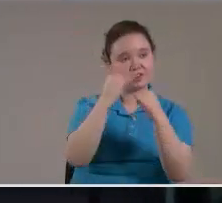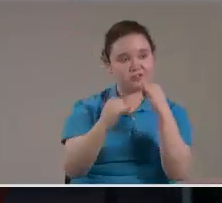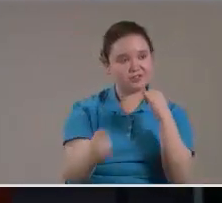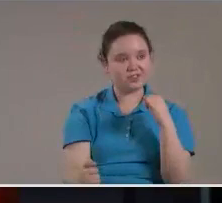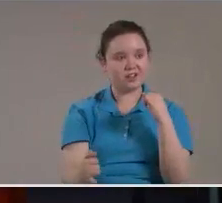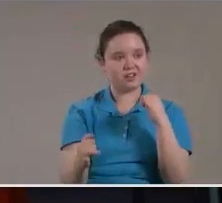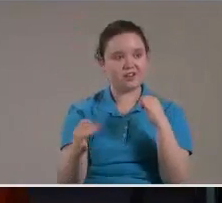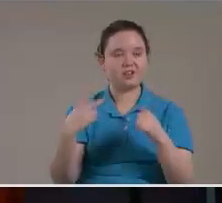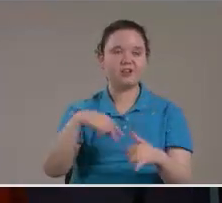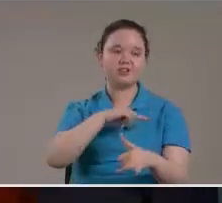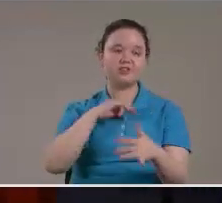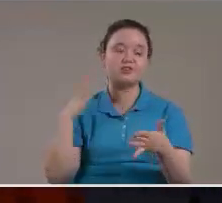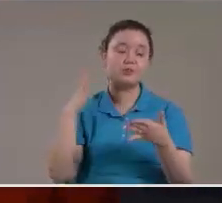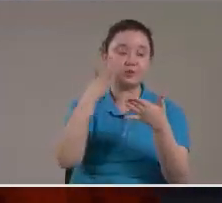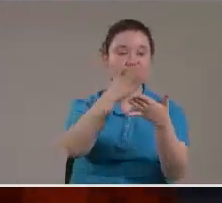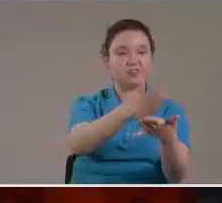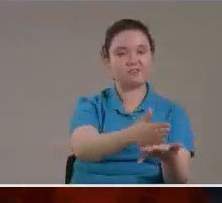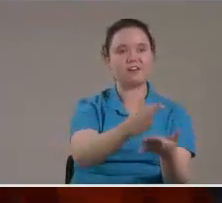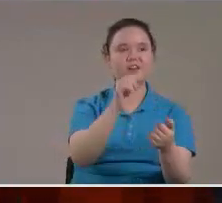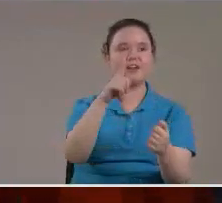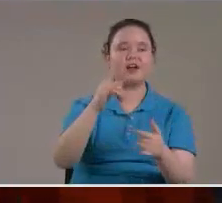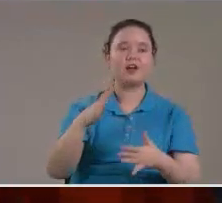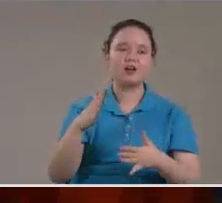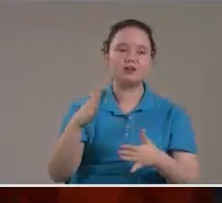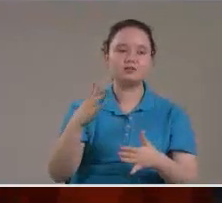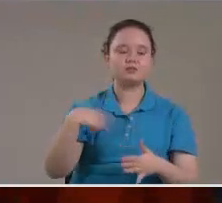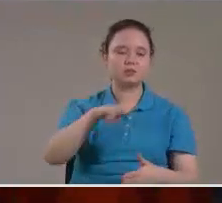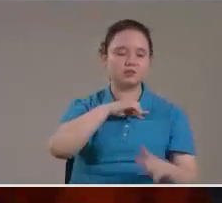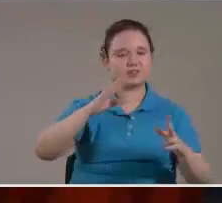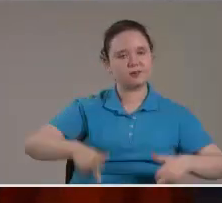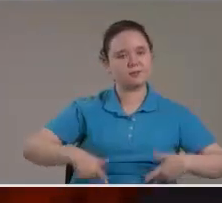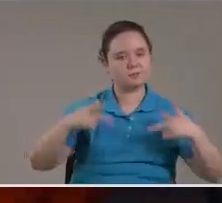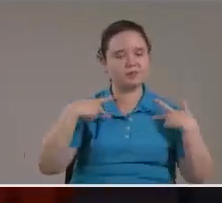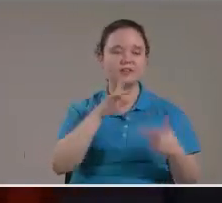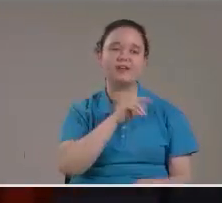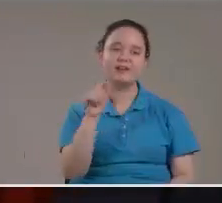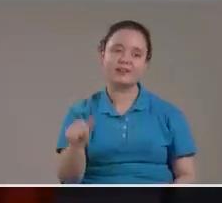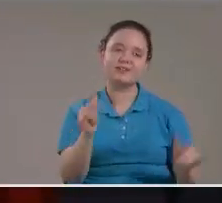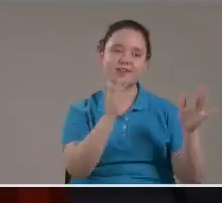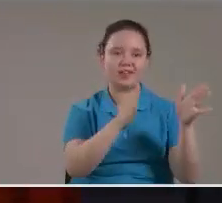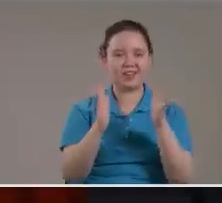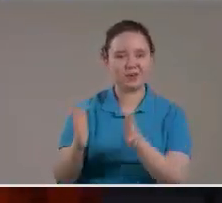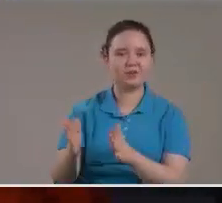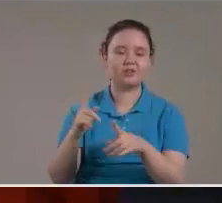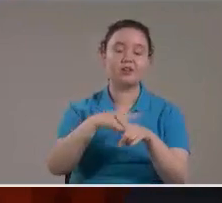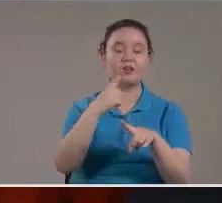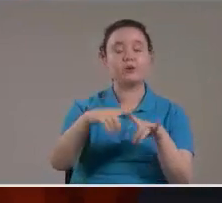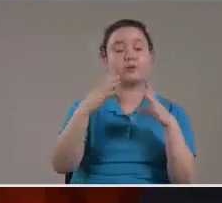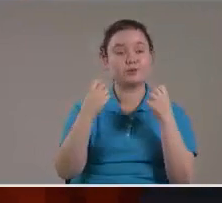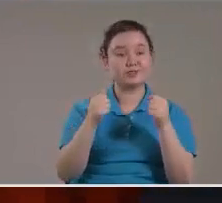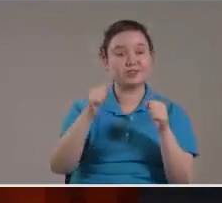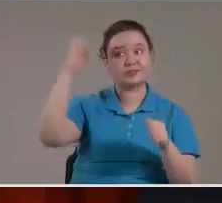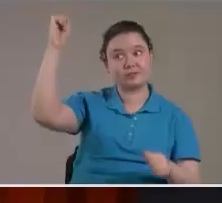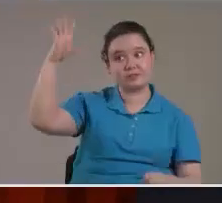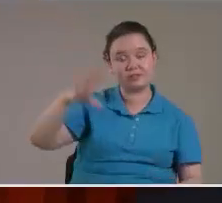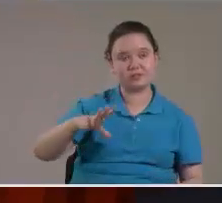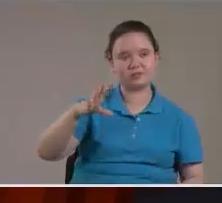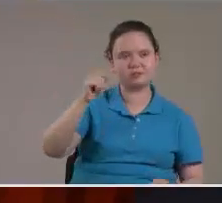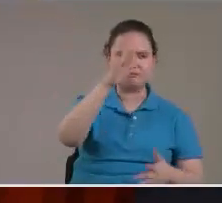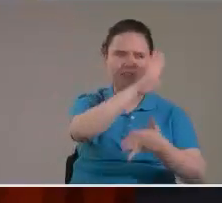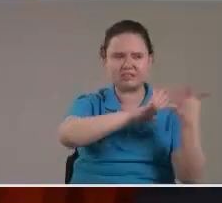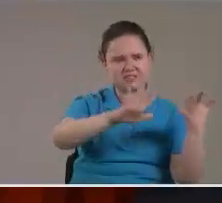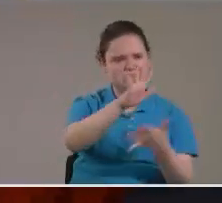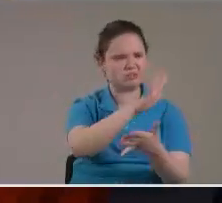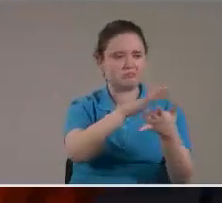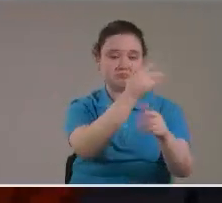de cuentas nos va a empujar a poner nuestra vida en orden Cuando se hizo la luz el caos persistió